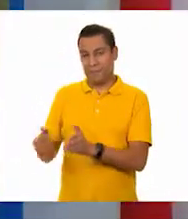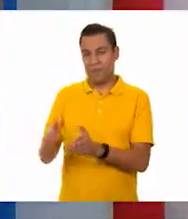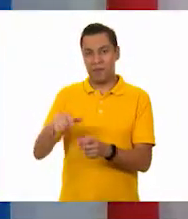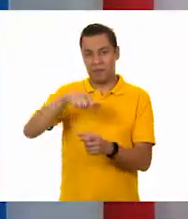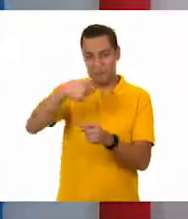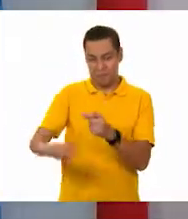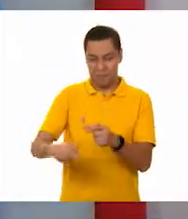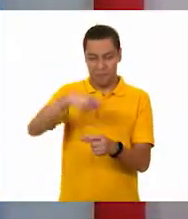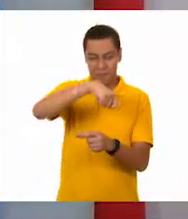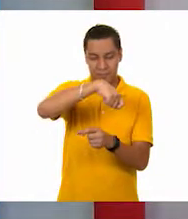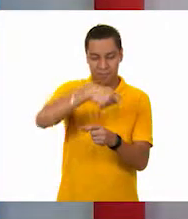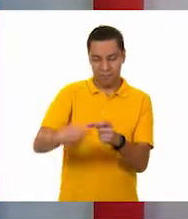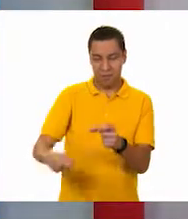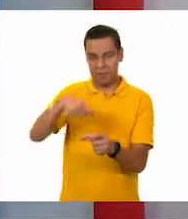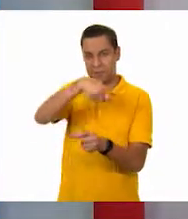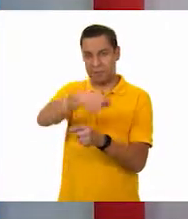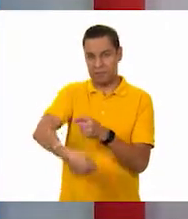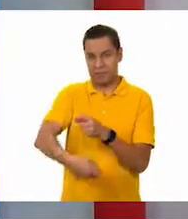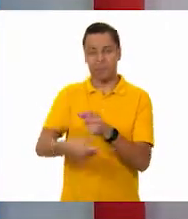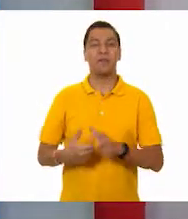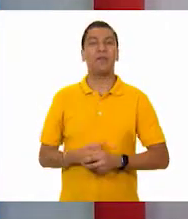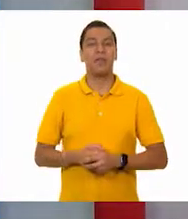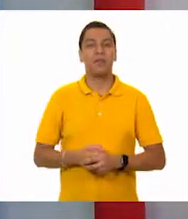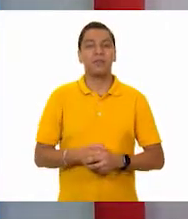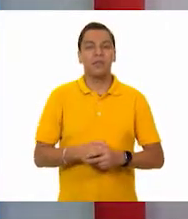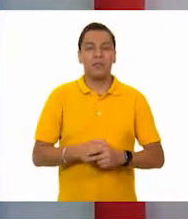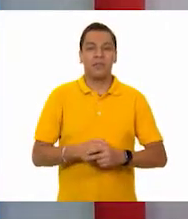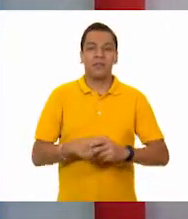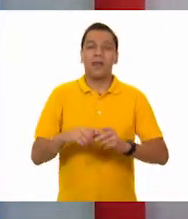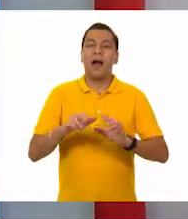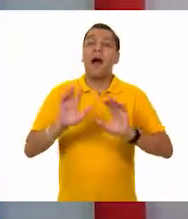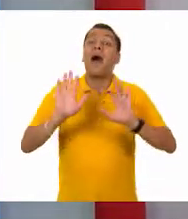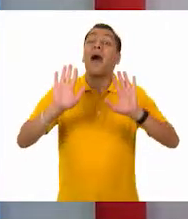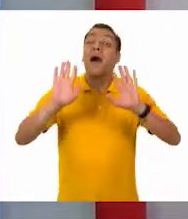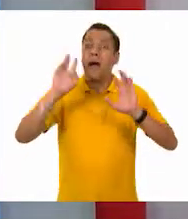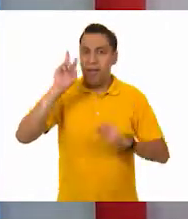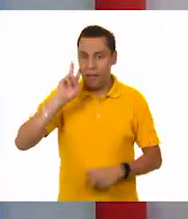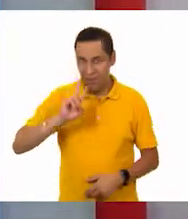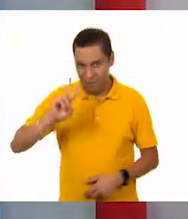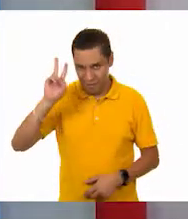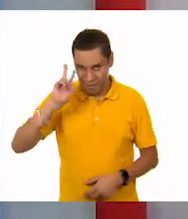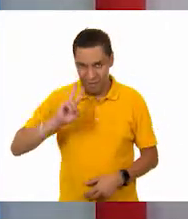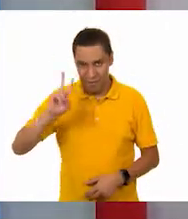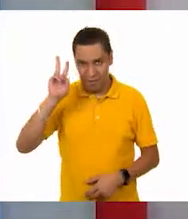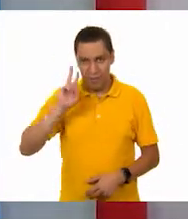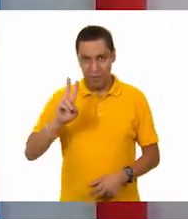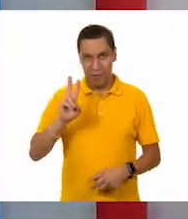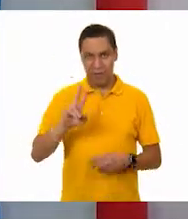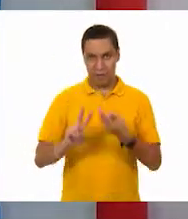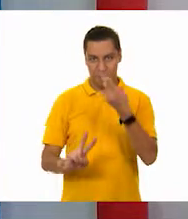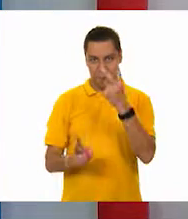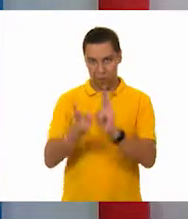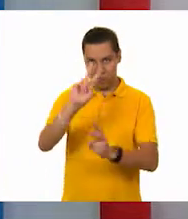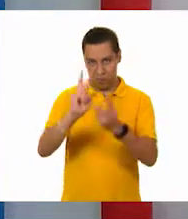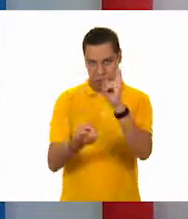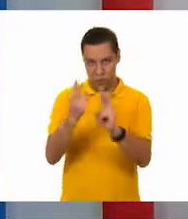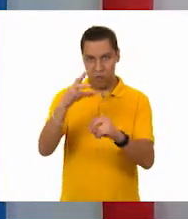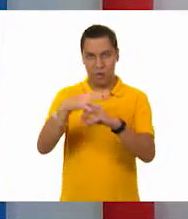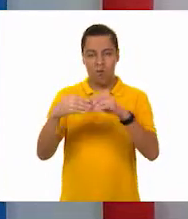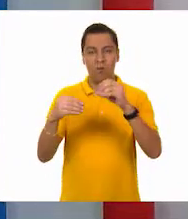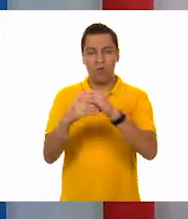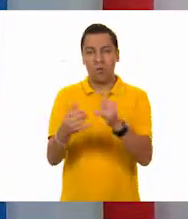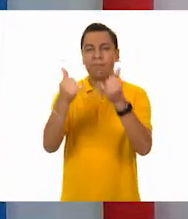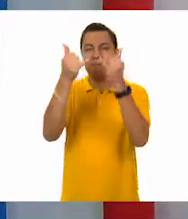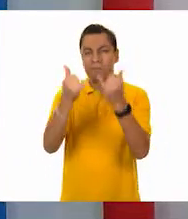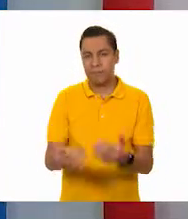Ya completamos suponiendo, imaginando cuál es la fruta o verdura más pesada y cuál también